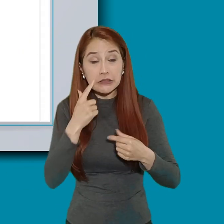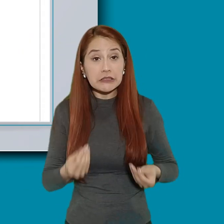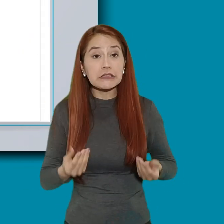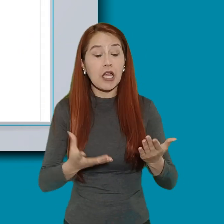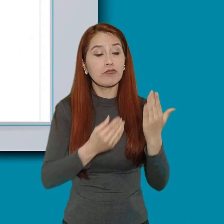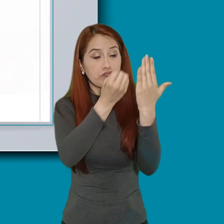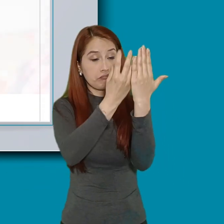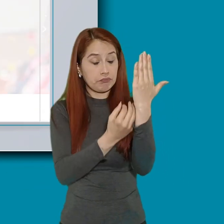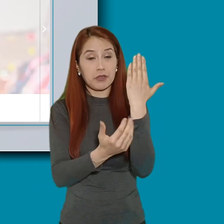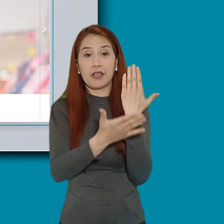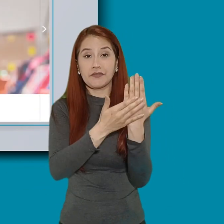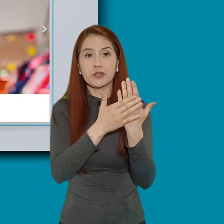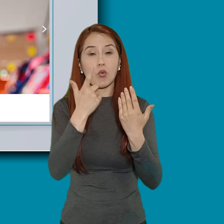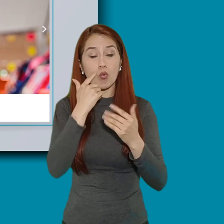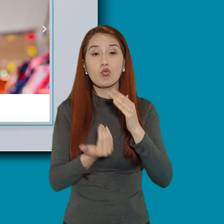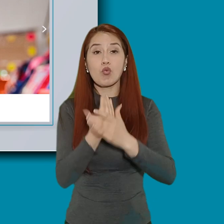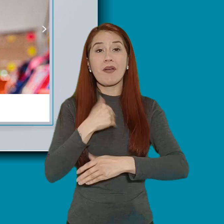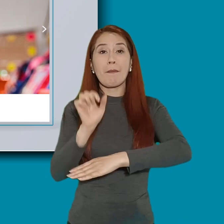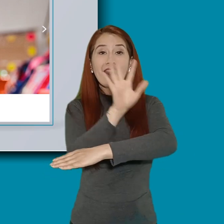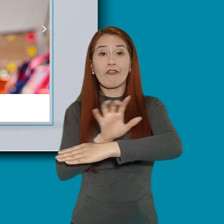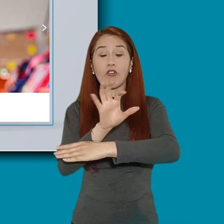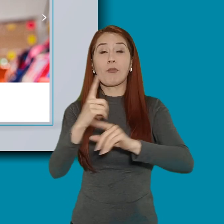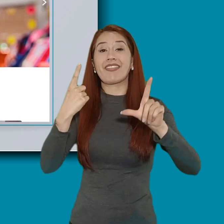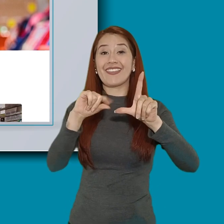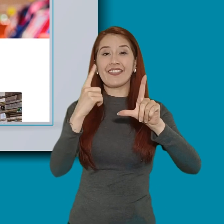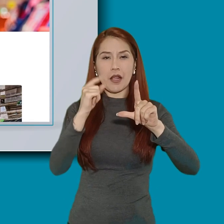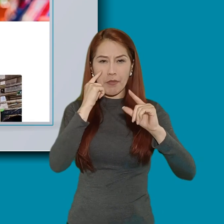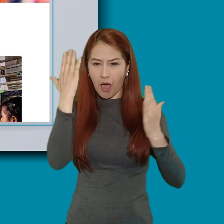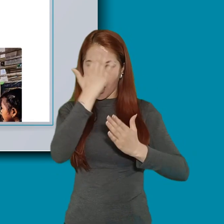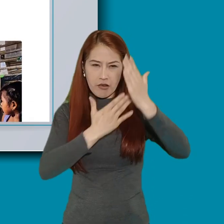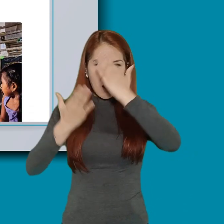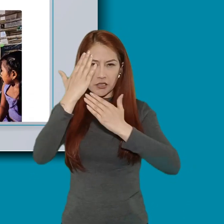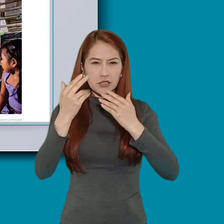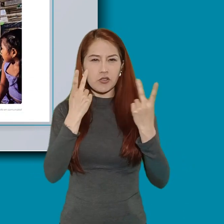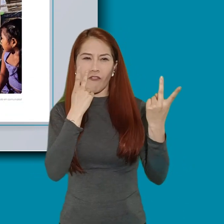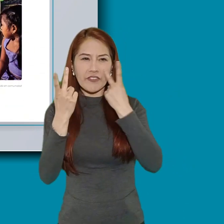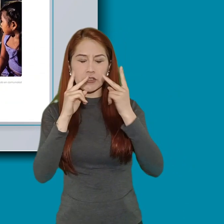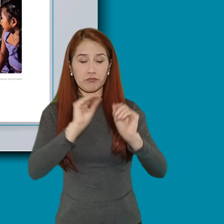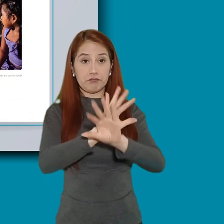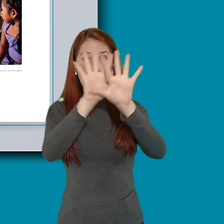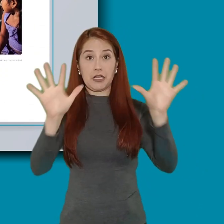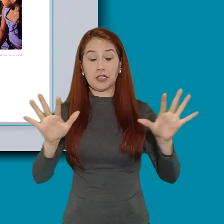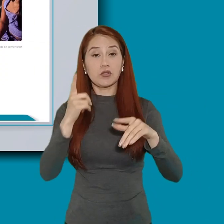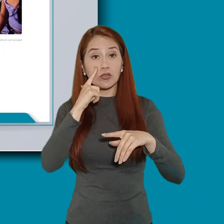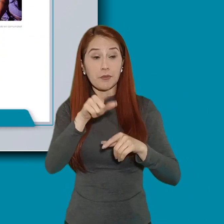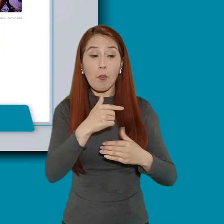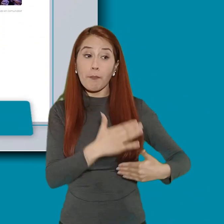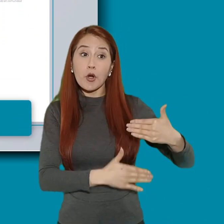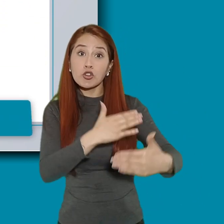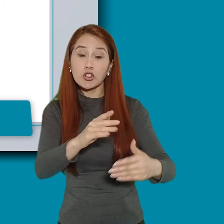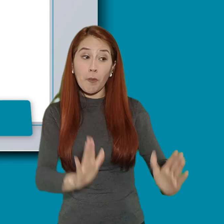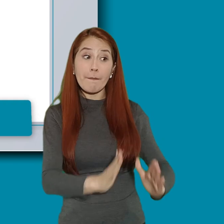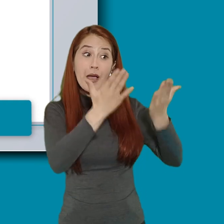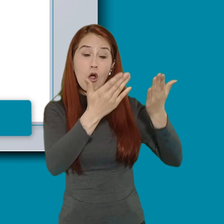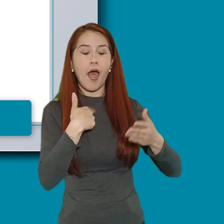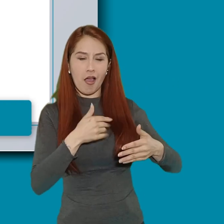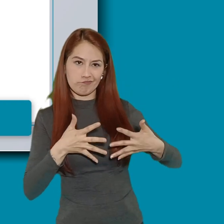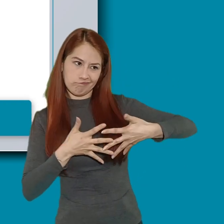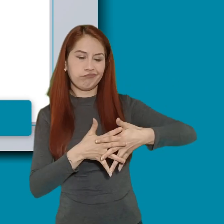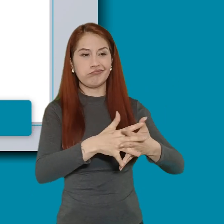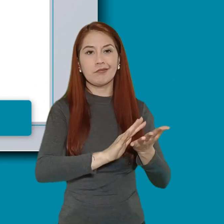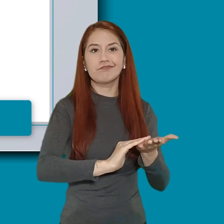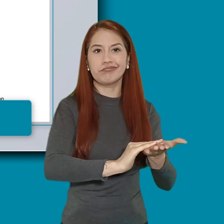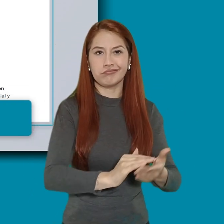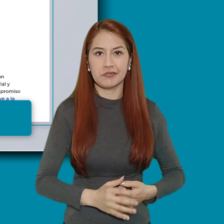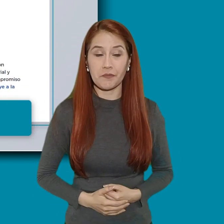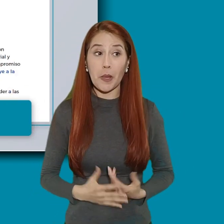plataforma digital de análisis y visualización, hacer ajustes a todo el proceso, pero sobre todo, identificar que se